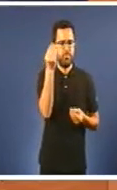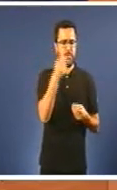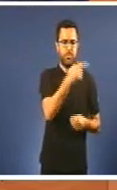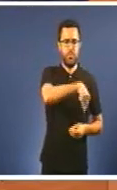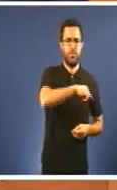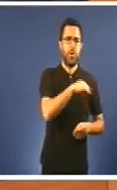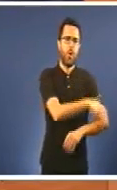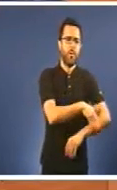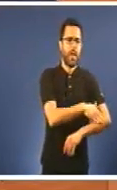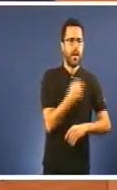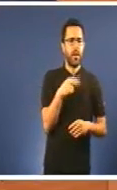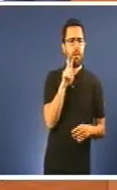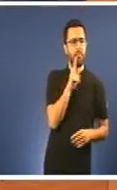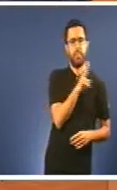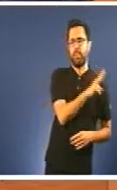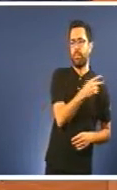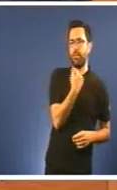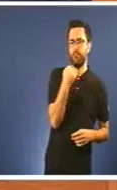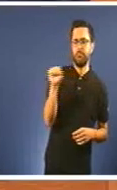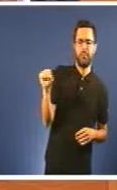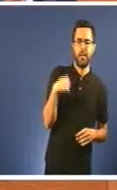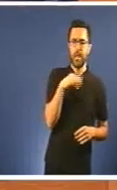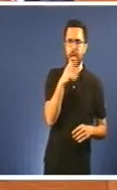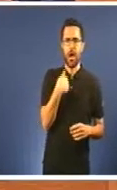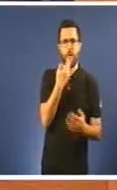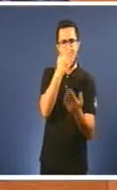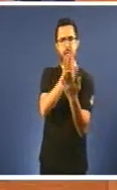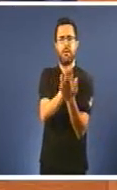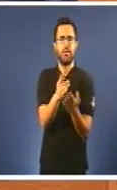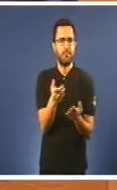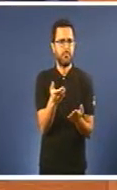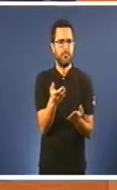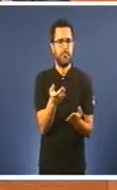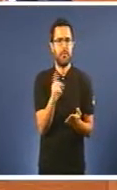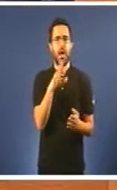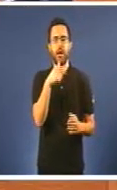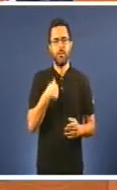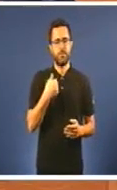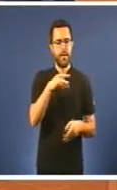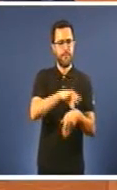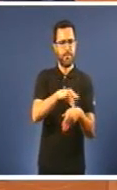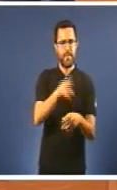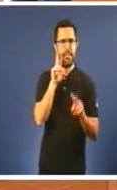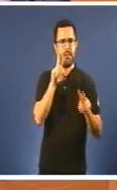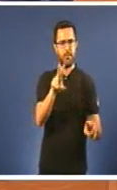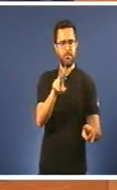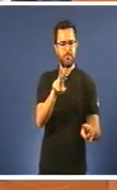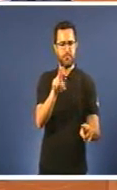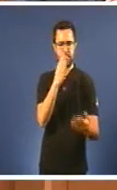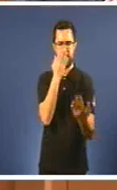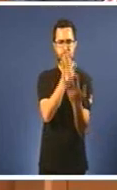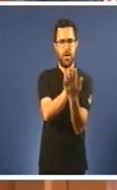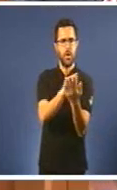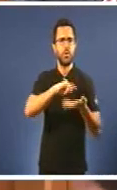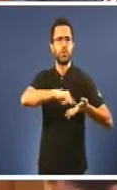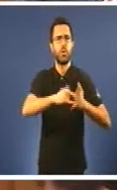interesa mirar de frente En eso coincidimos, señoría En mirar a enfermedade de frente E en buscar unha solución Con independencia